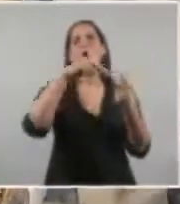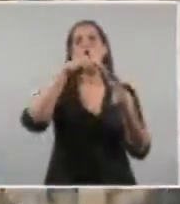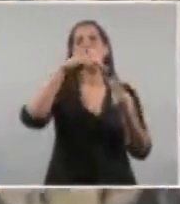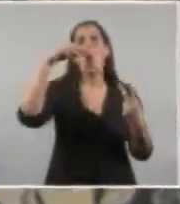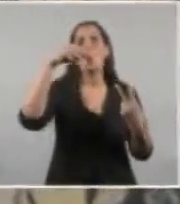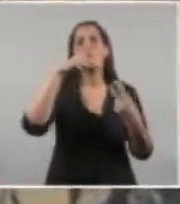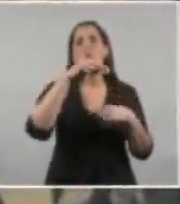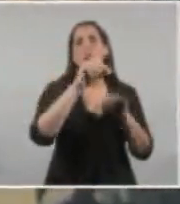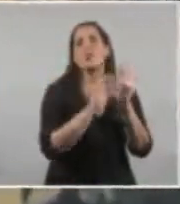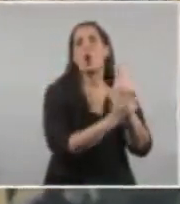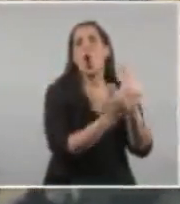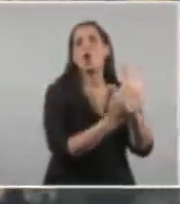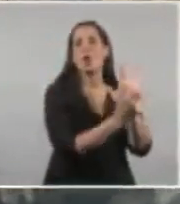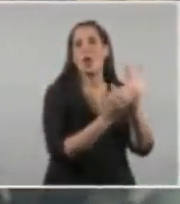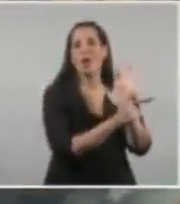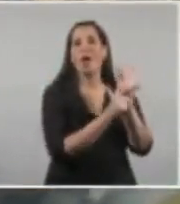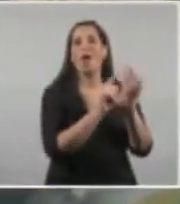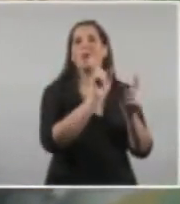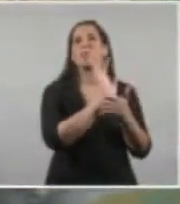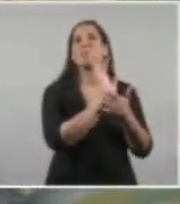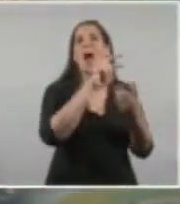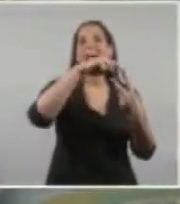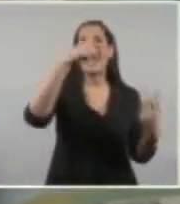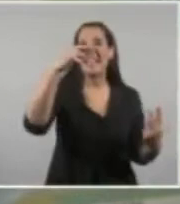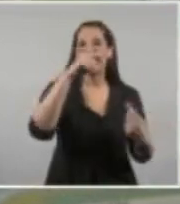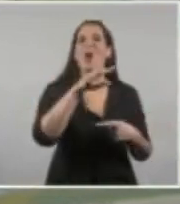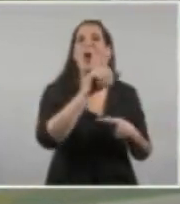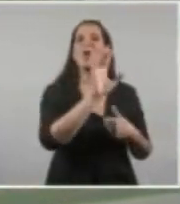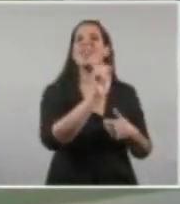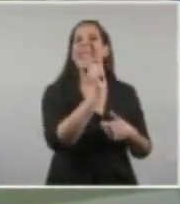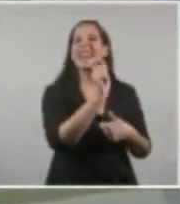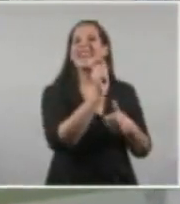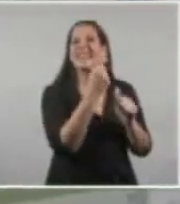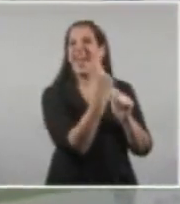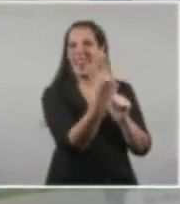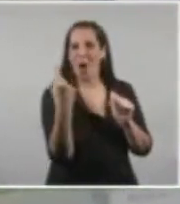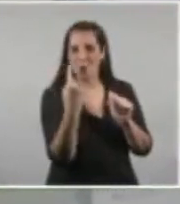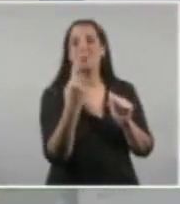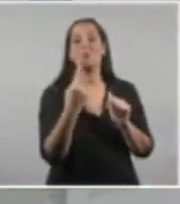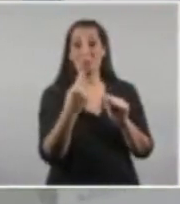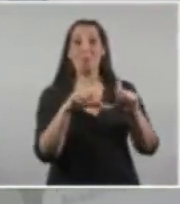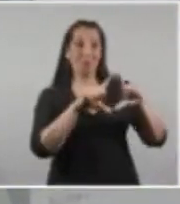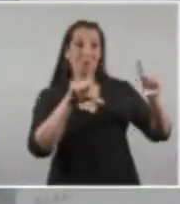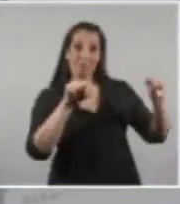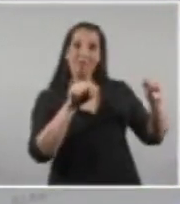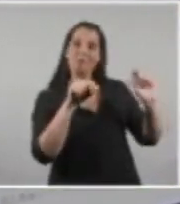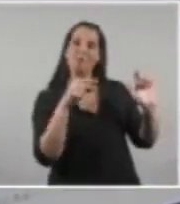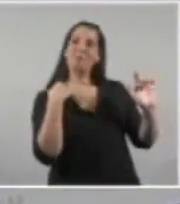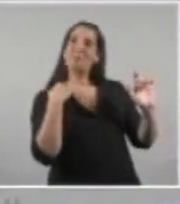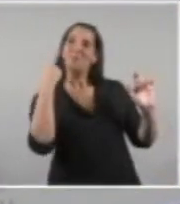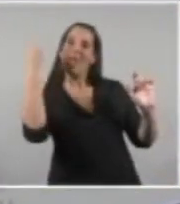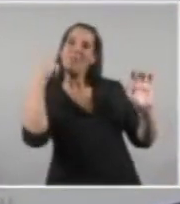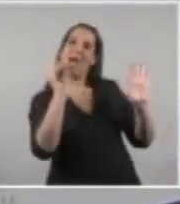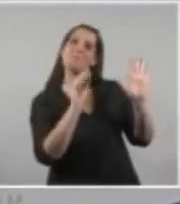genéticos que permiten las identificaciones. Por eso elegimos eso, porque